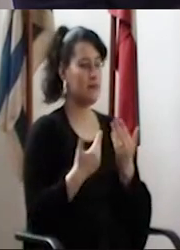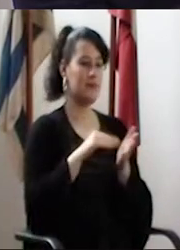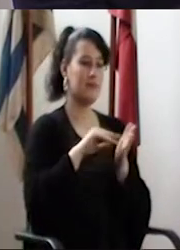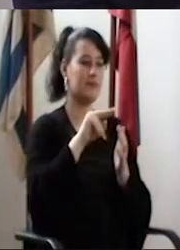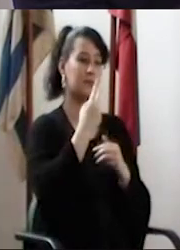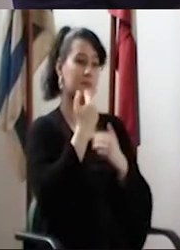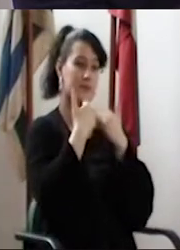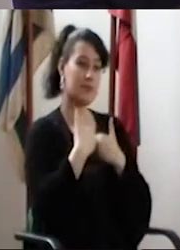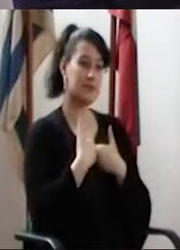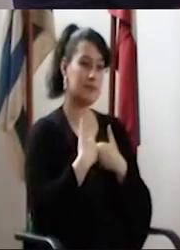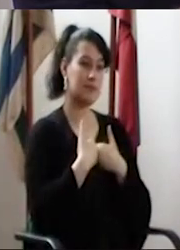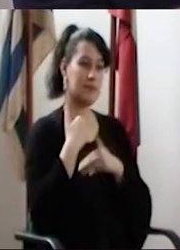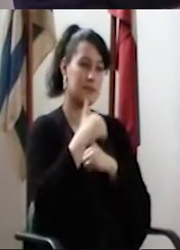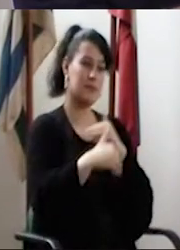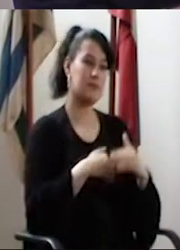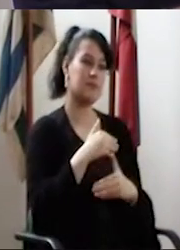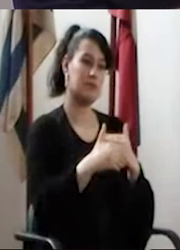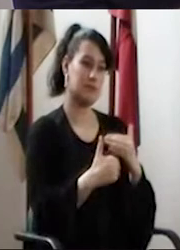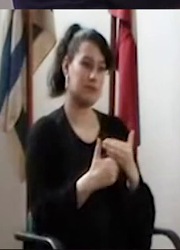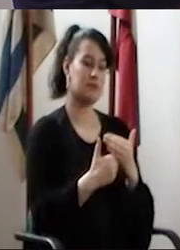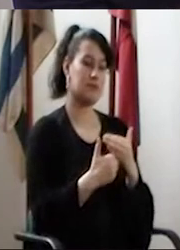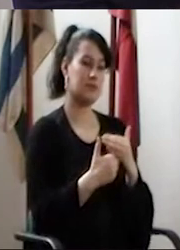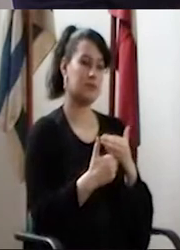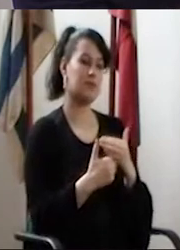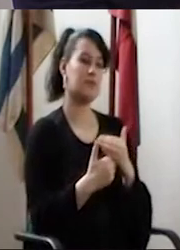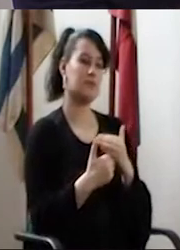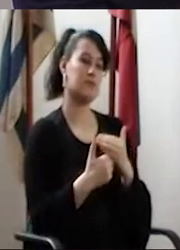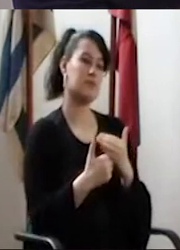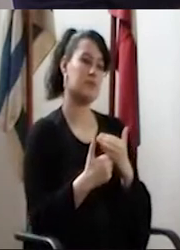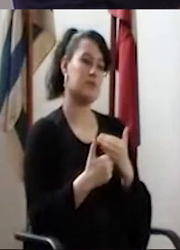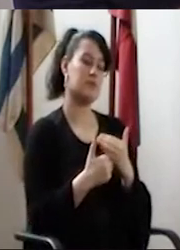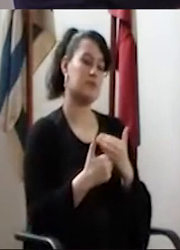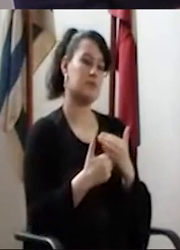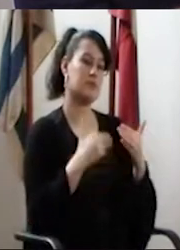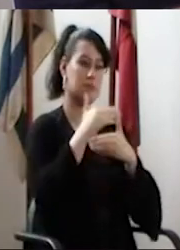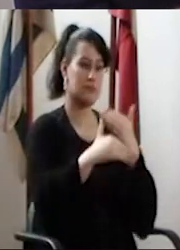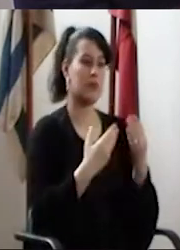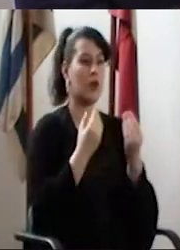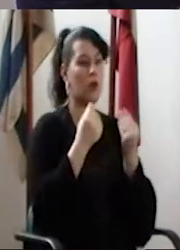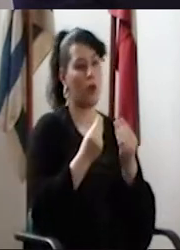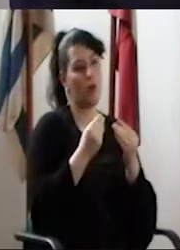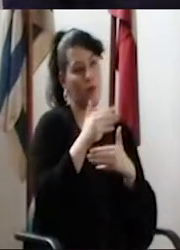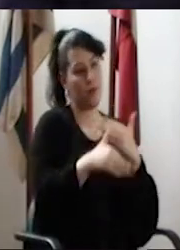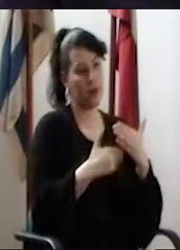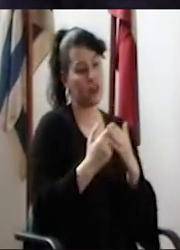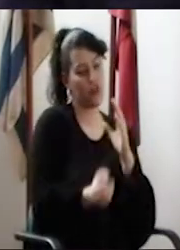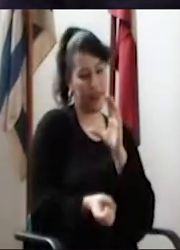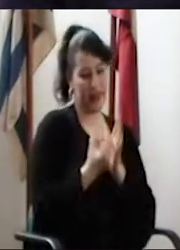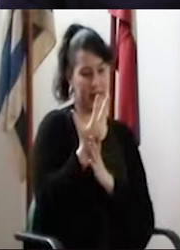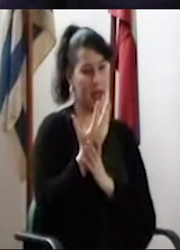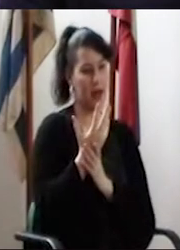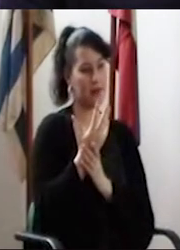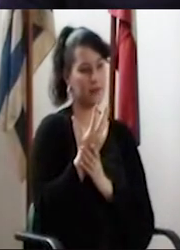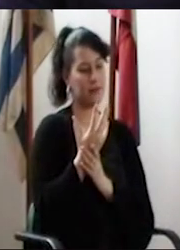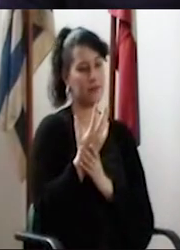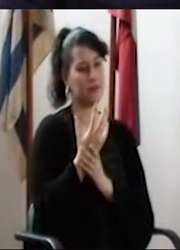y de la segunda, que es un proceso, el proceso de elaboración, perdón, cómo ha sido el proceso